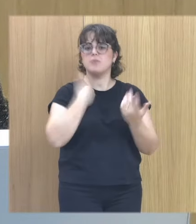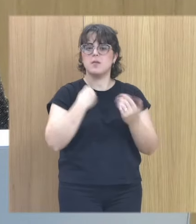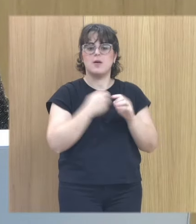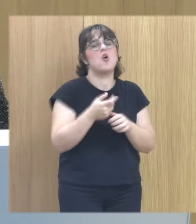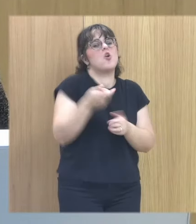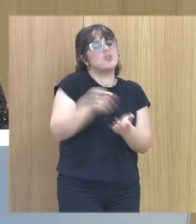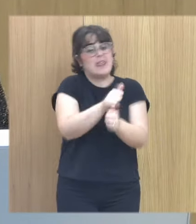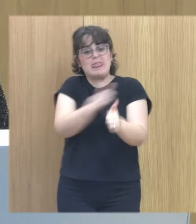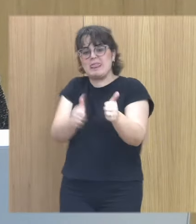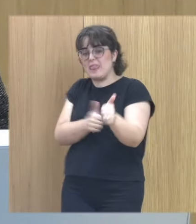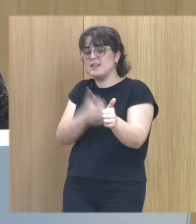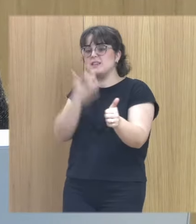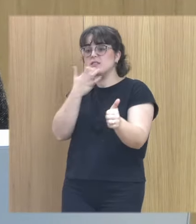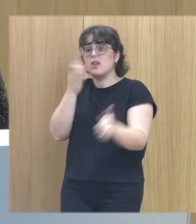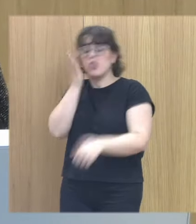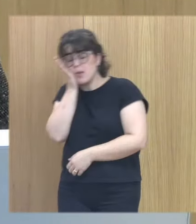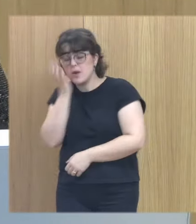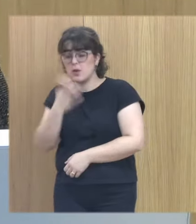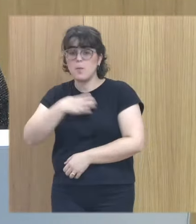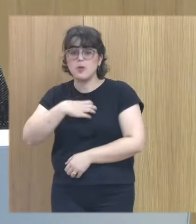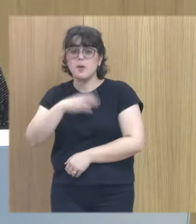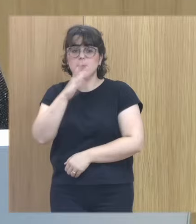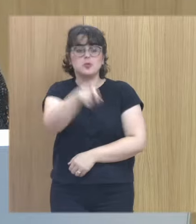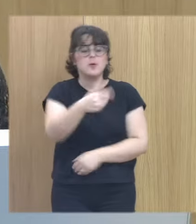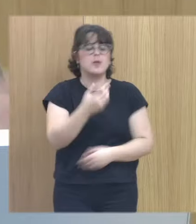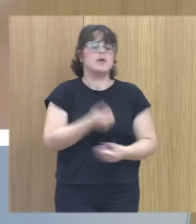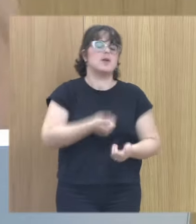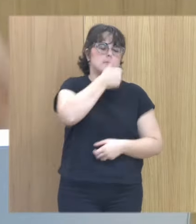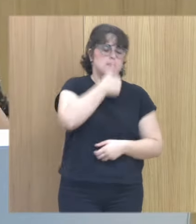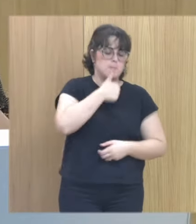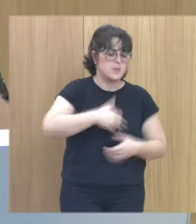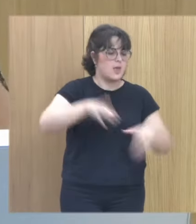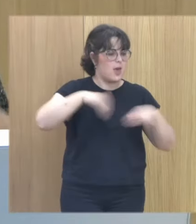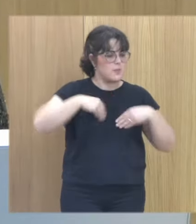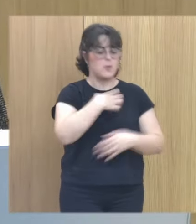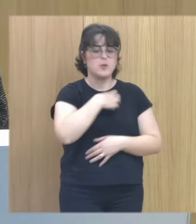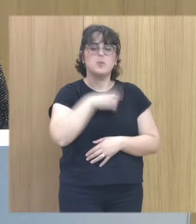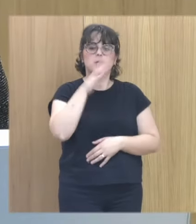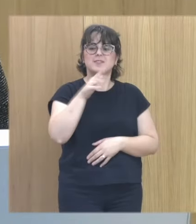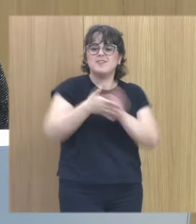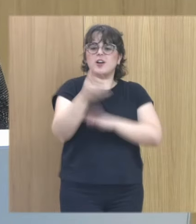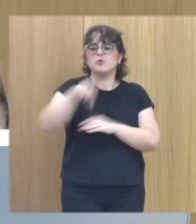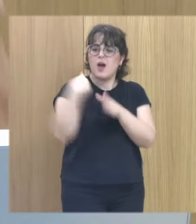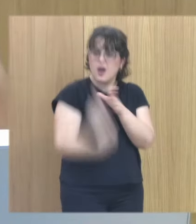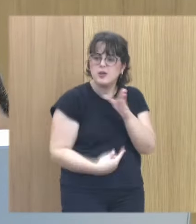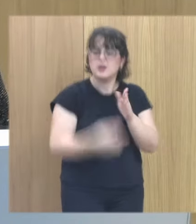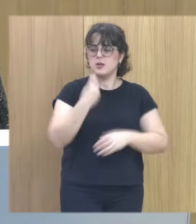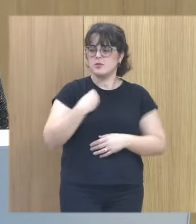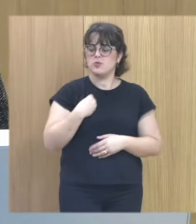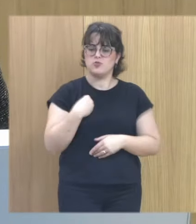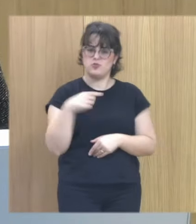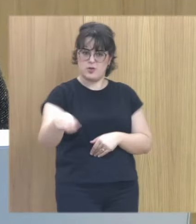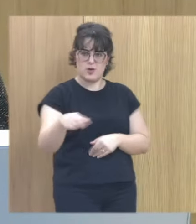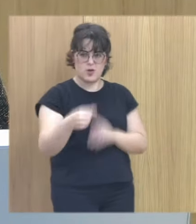para atrás si no estás durmiendo es porque no puedes sostener porque estás demasiado agotado entonces por mucho que me digas que puedes sostenerlo yo me tengo que fiar